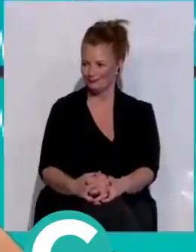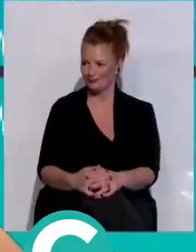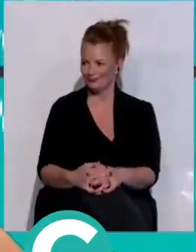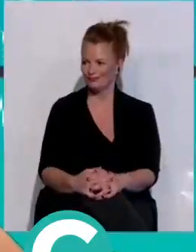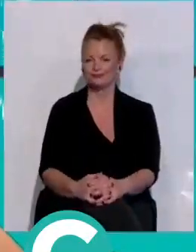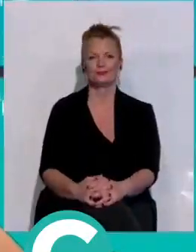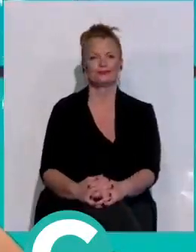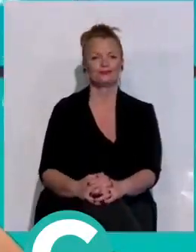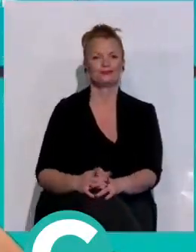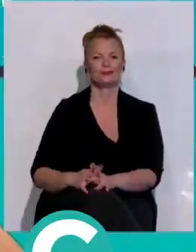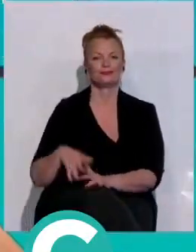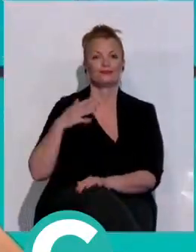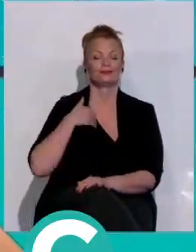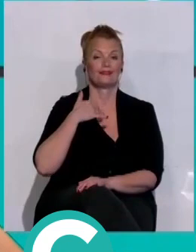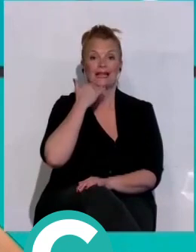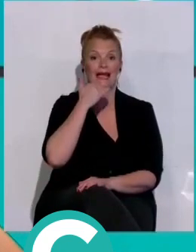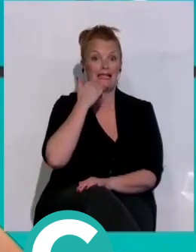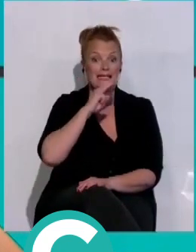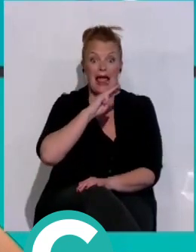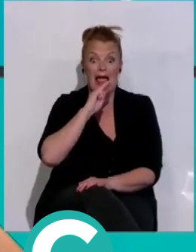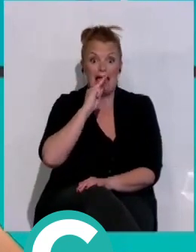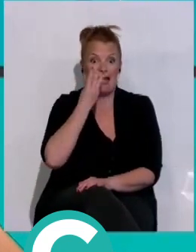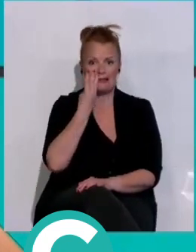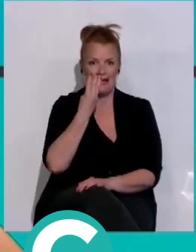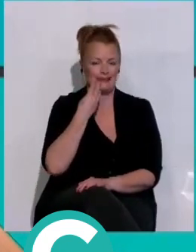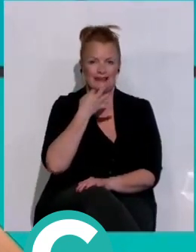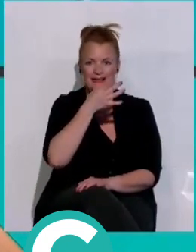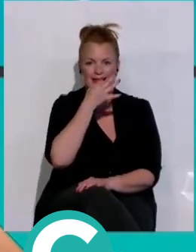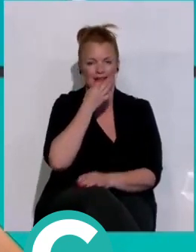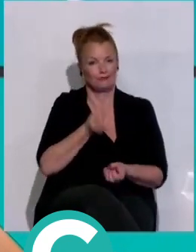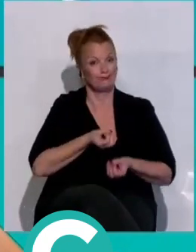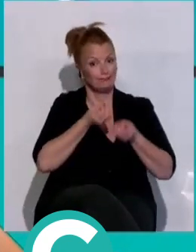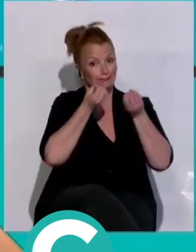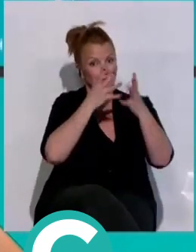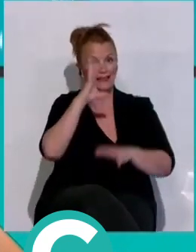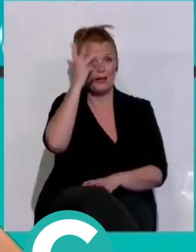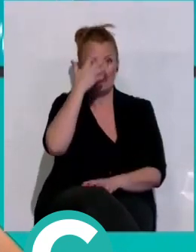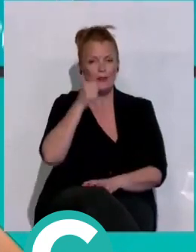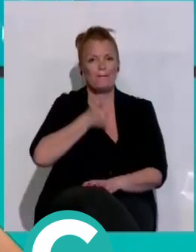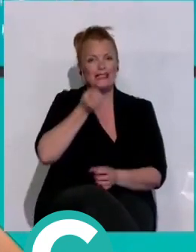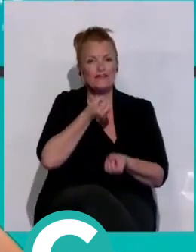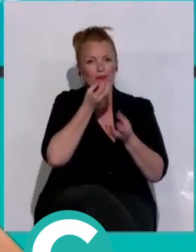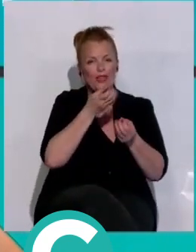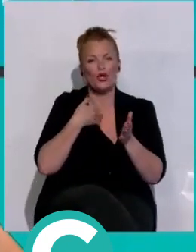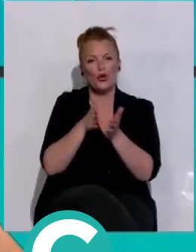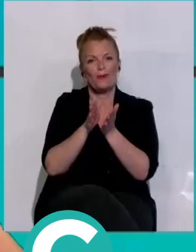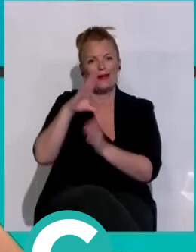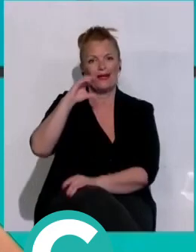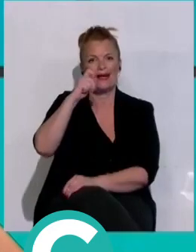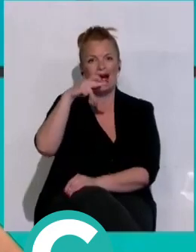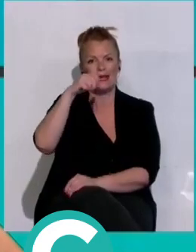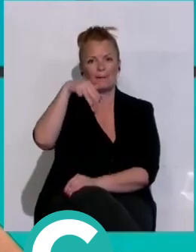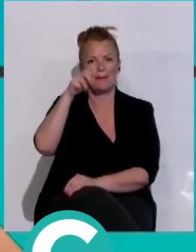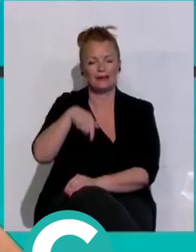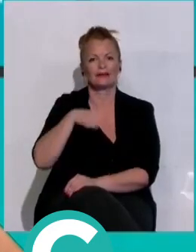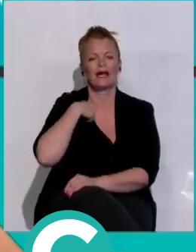14 y 58 minutos de la tarde con el parte meteorológico nos despedimos. Más información con nuestra compañera Carmen Mas a